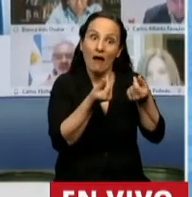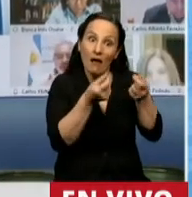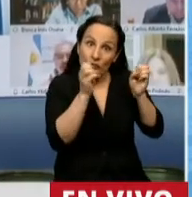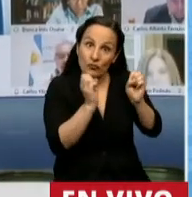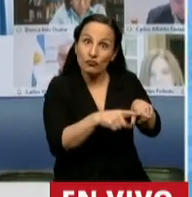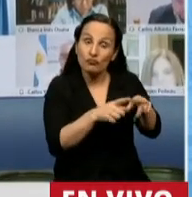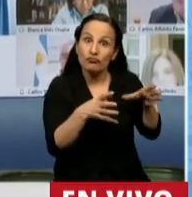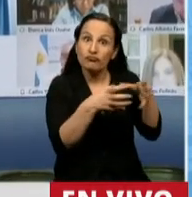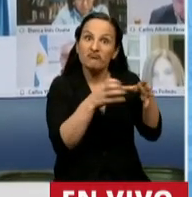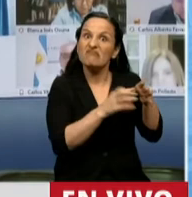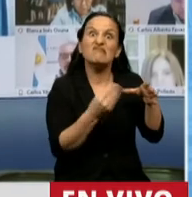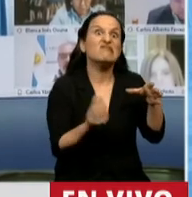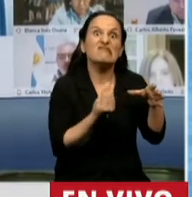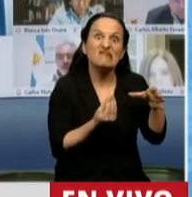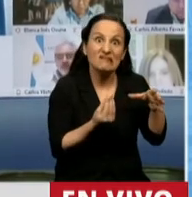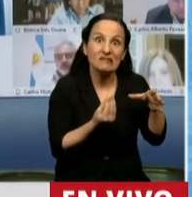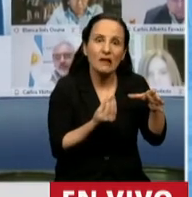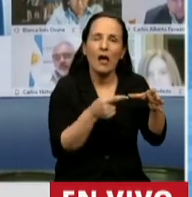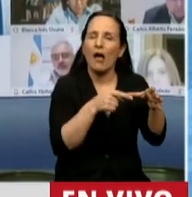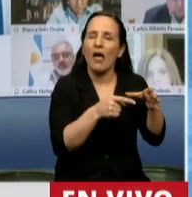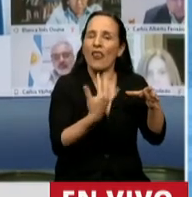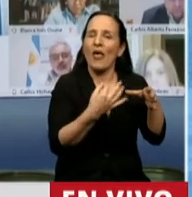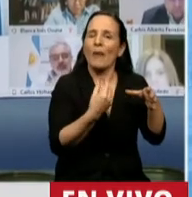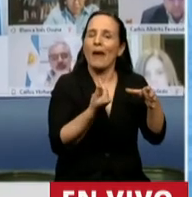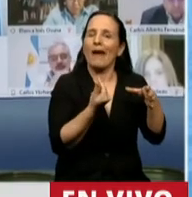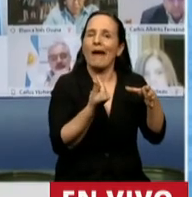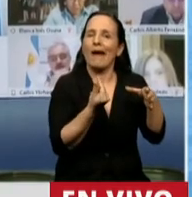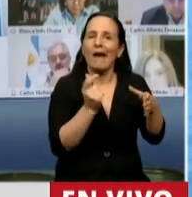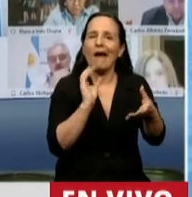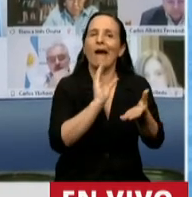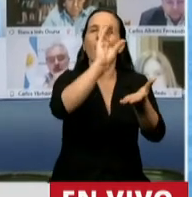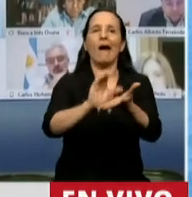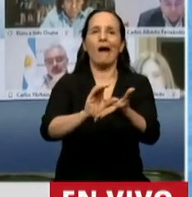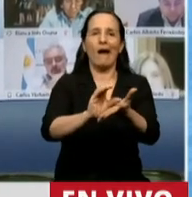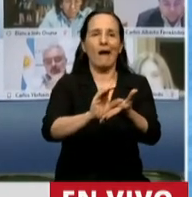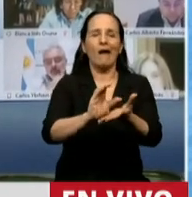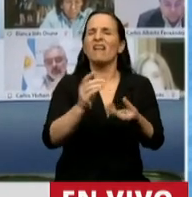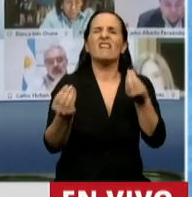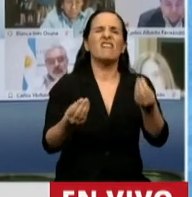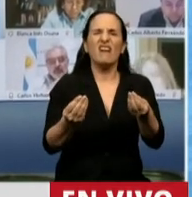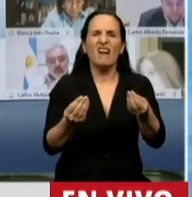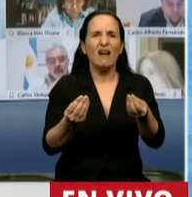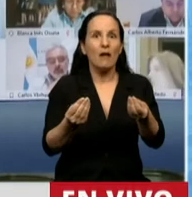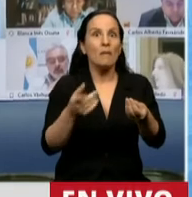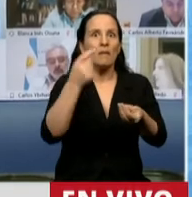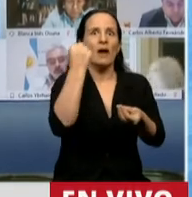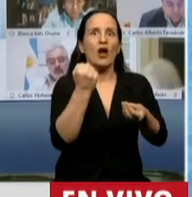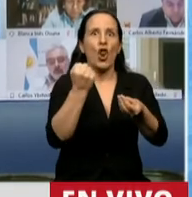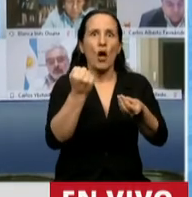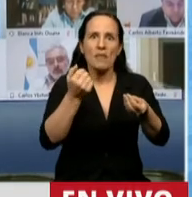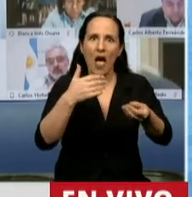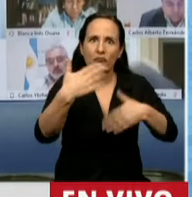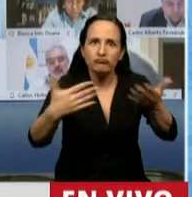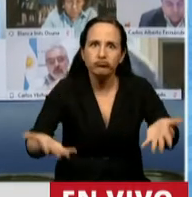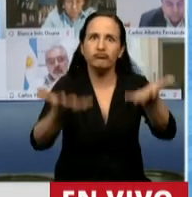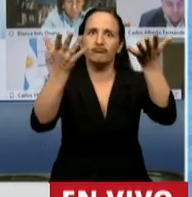se utilicen en inversiones orientadas a estimular la economía real,